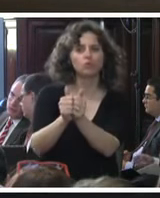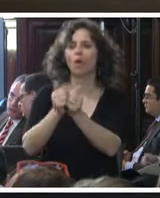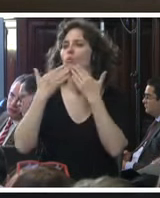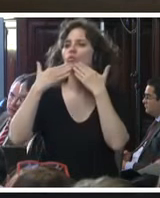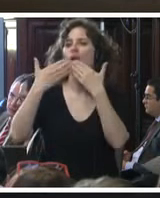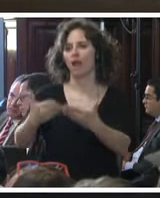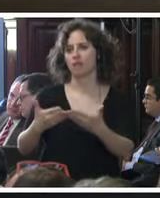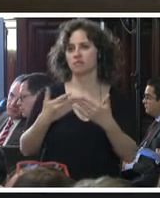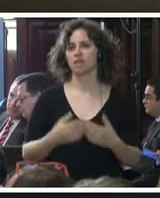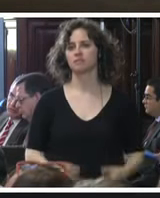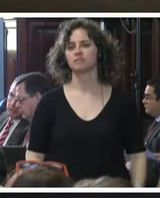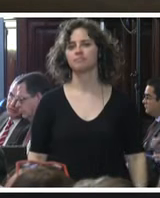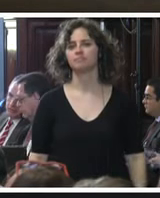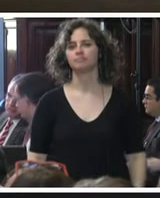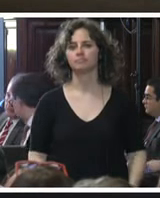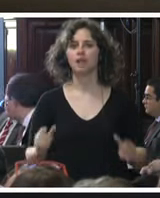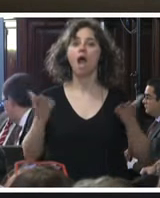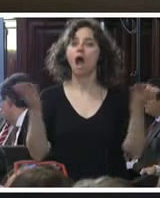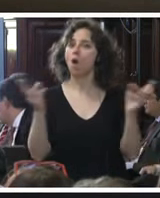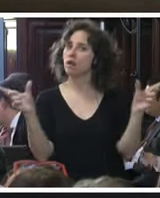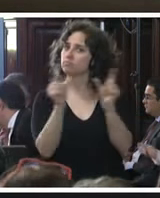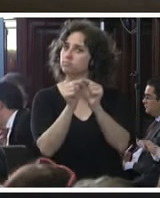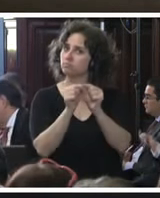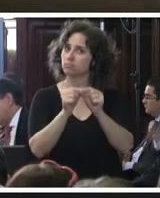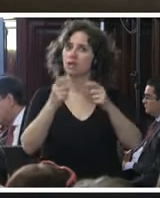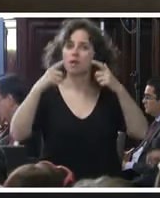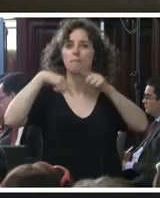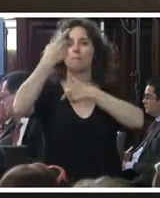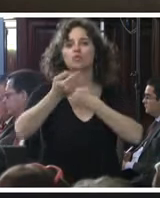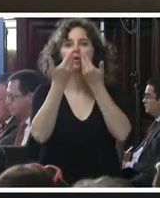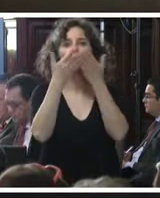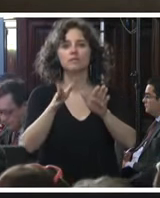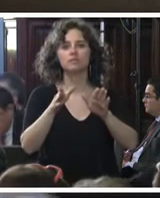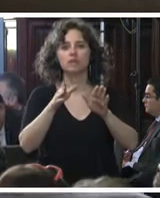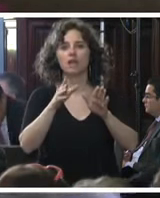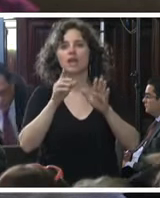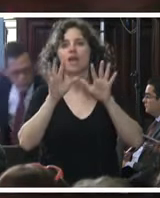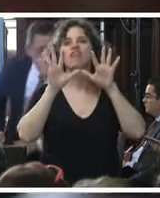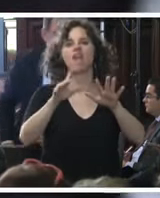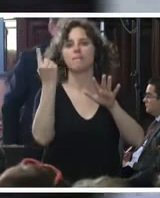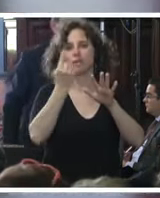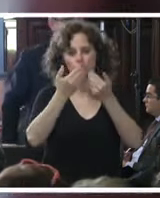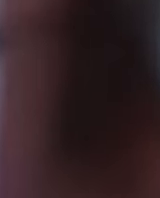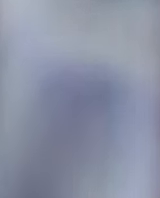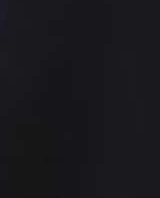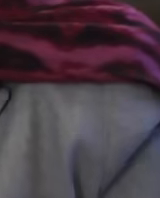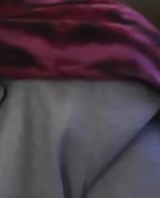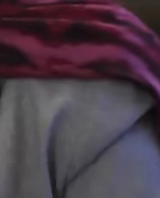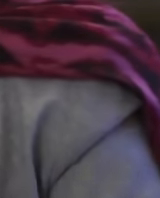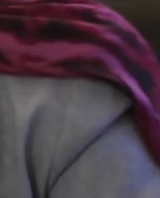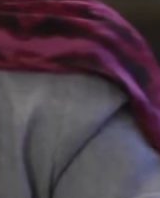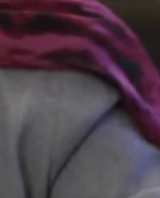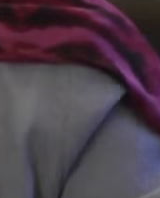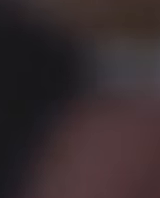gracias se levanta ahora la sesión la próxima empieza exactamente en 10 minutos gracias